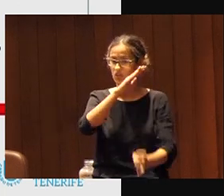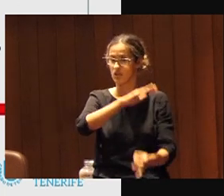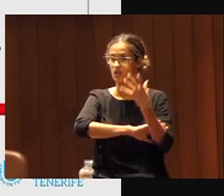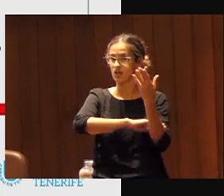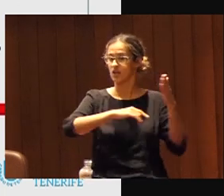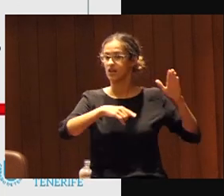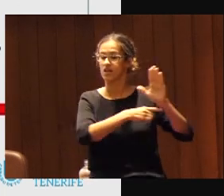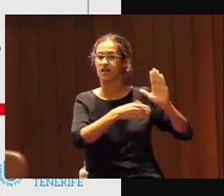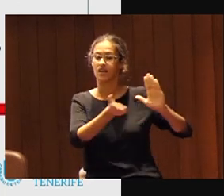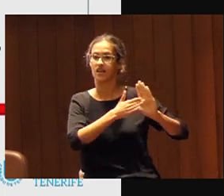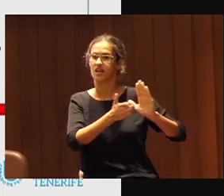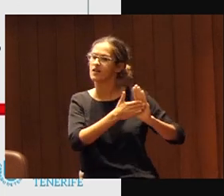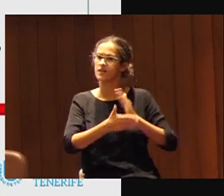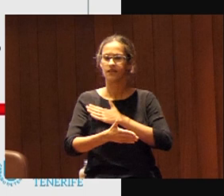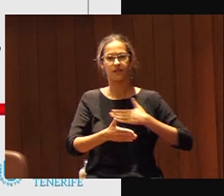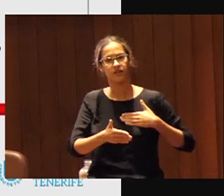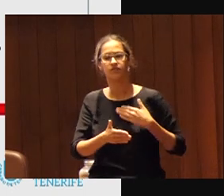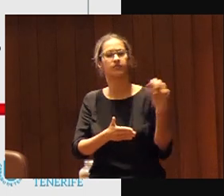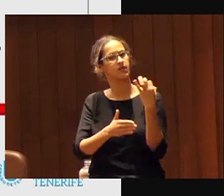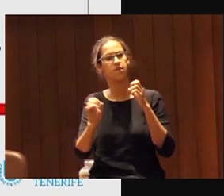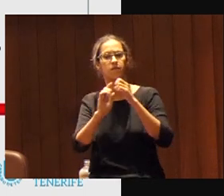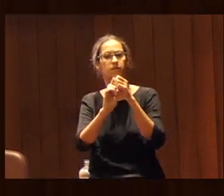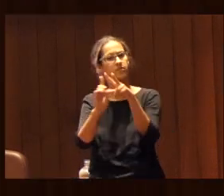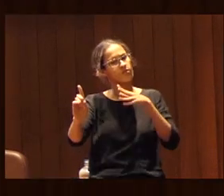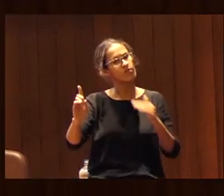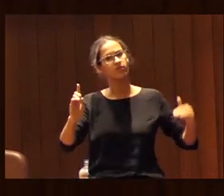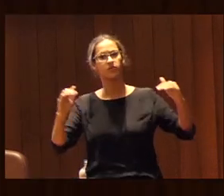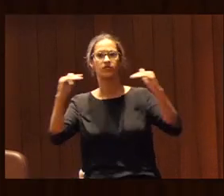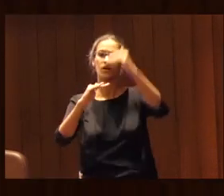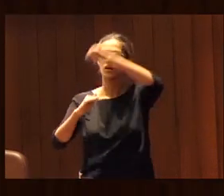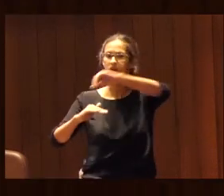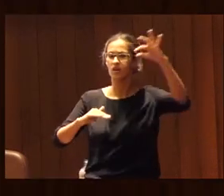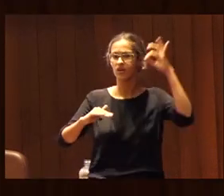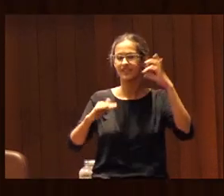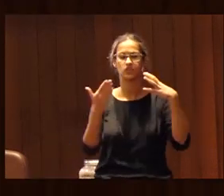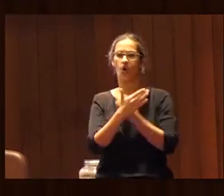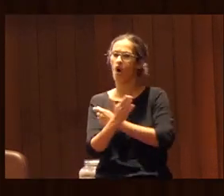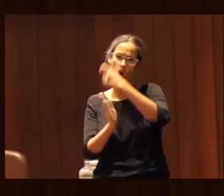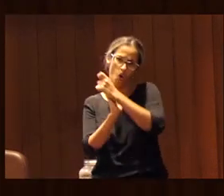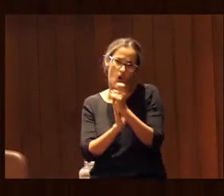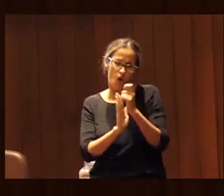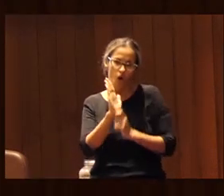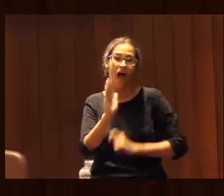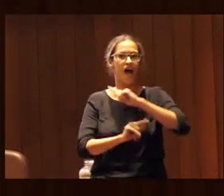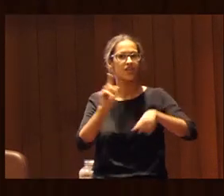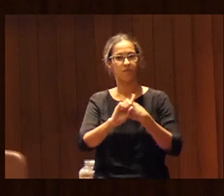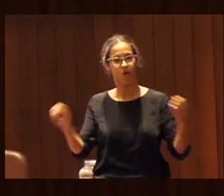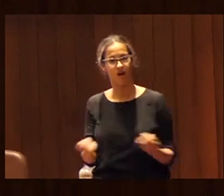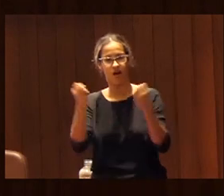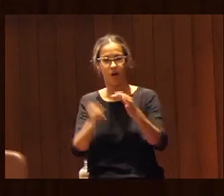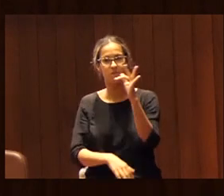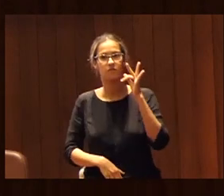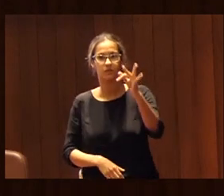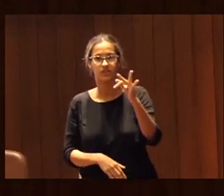quiere garantizar que esté integrada la perspectiva de género en todos y cada uno de los apartados pero además una acción positiva el rugby